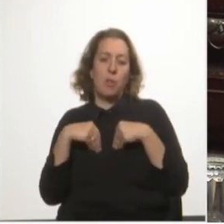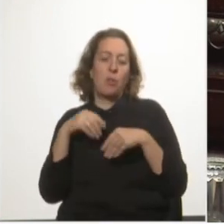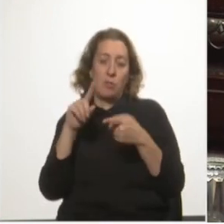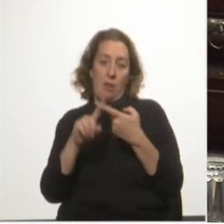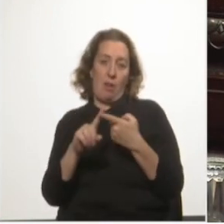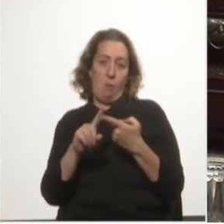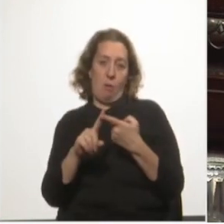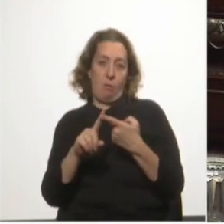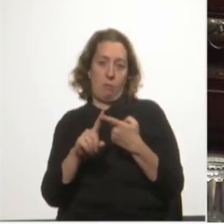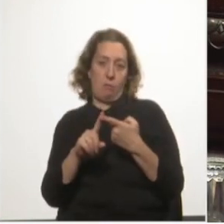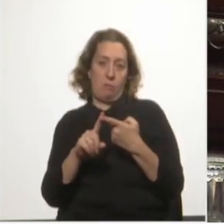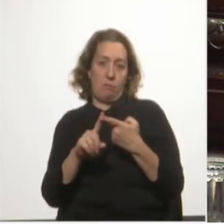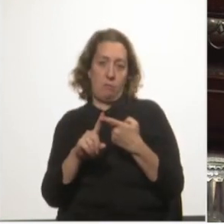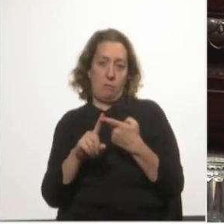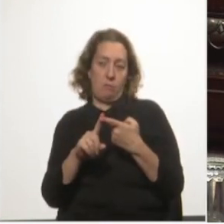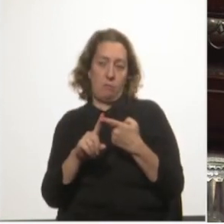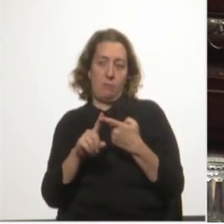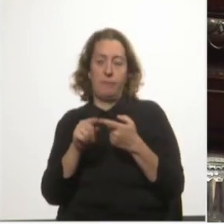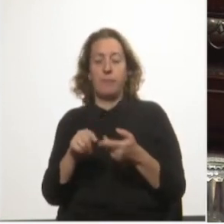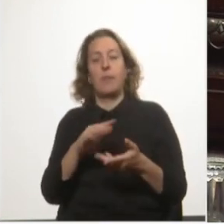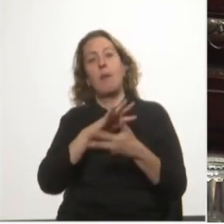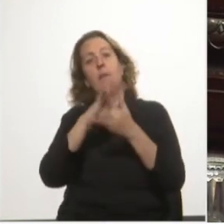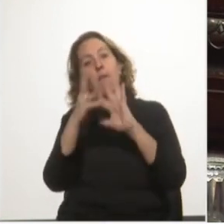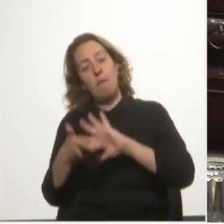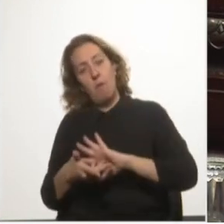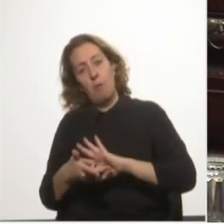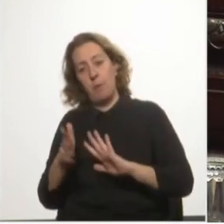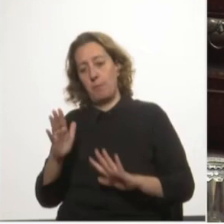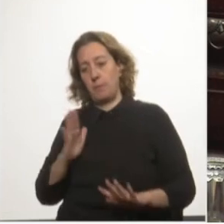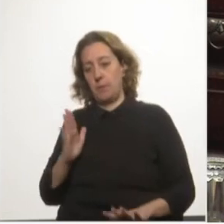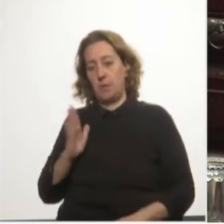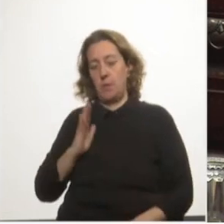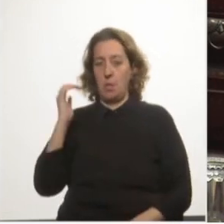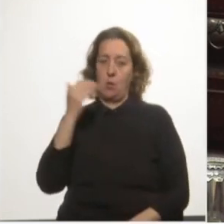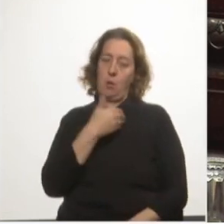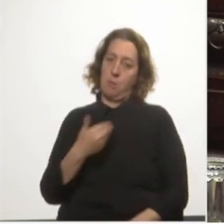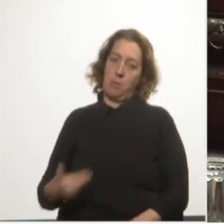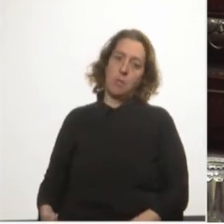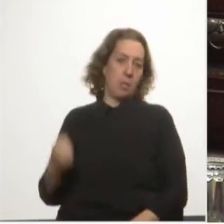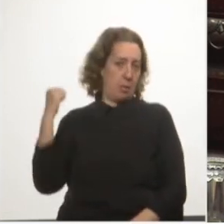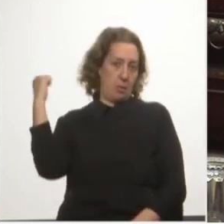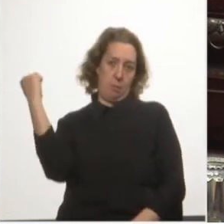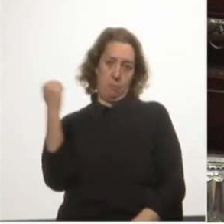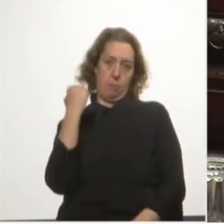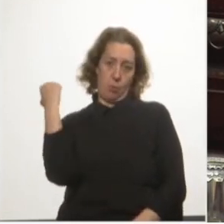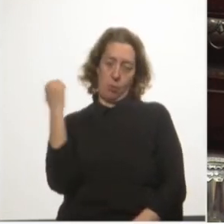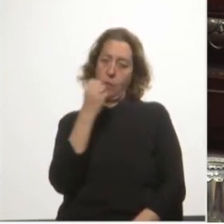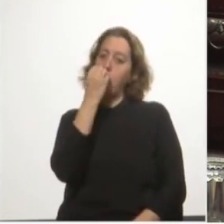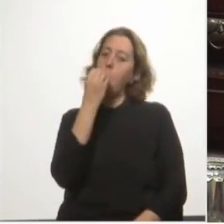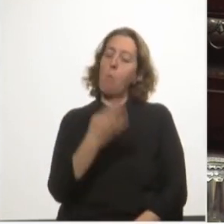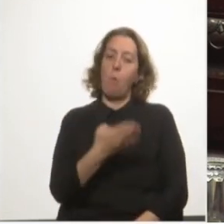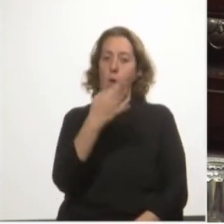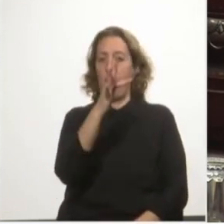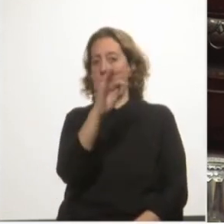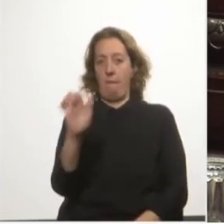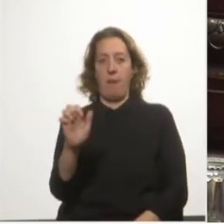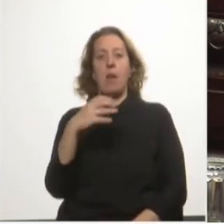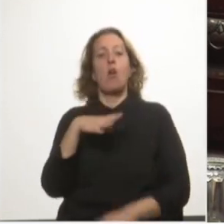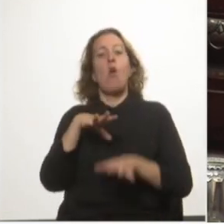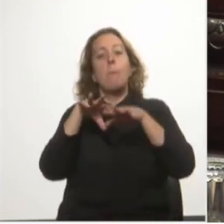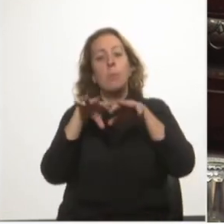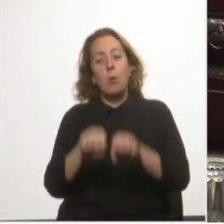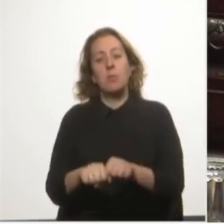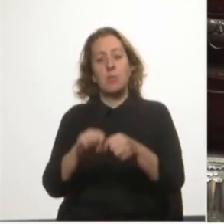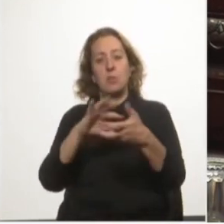acuerdo. Las formas, señora Presidenta, importan. La buena fe y el compromiso con el cumplimiento de las formas